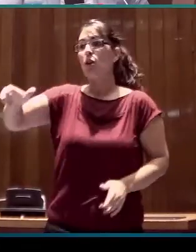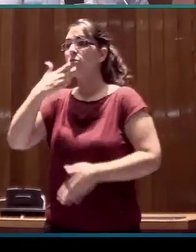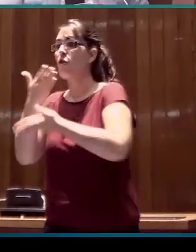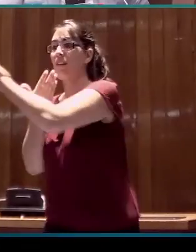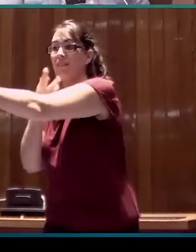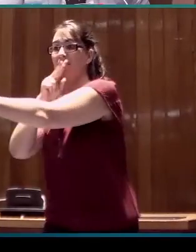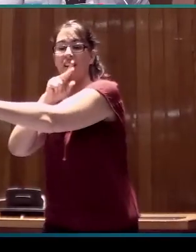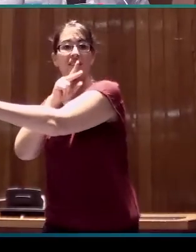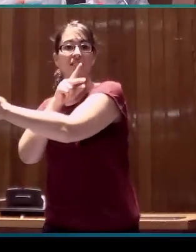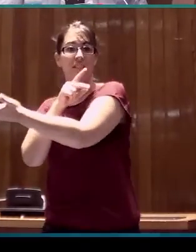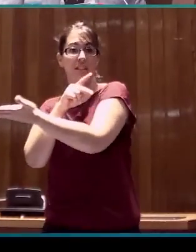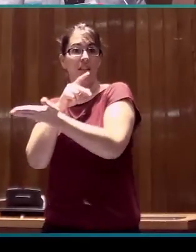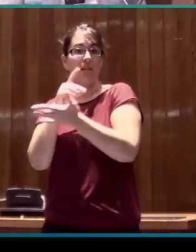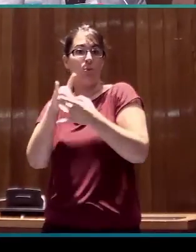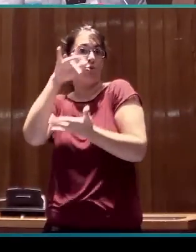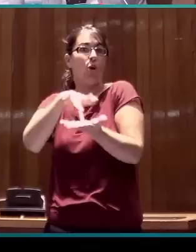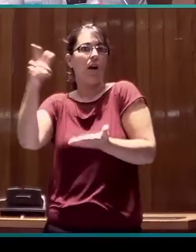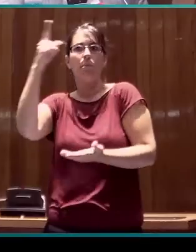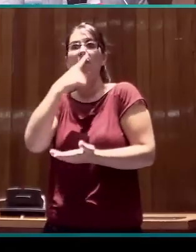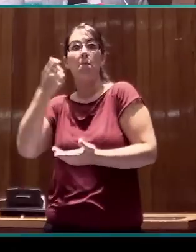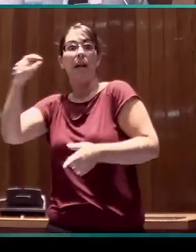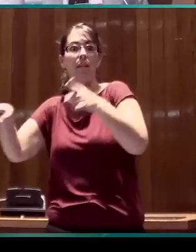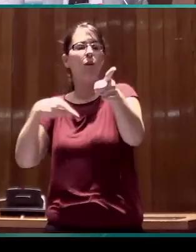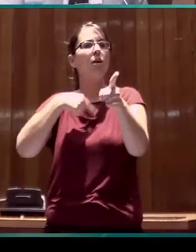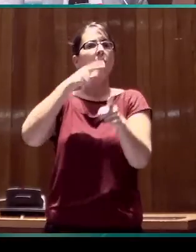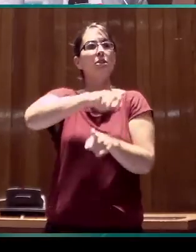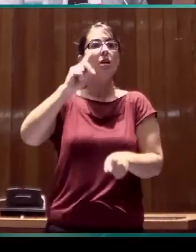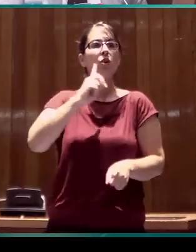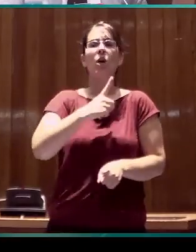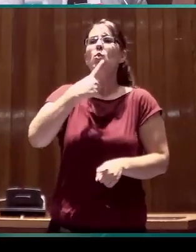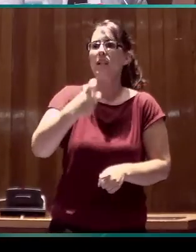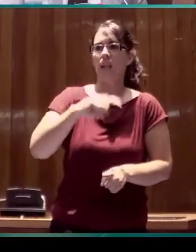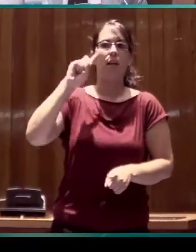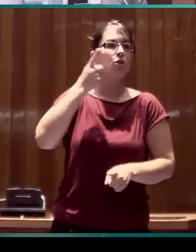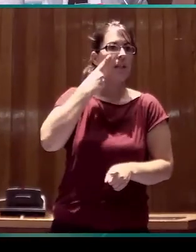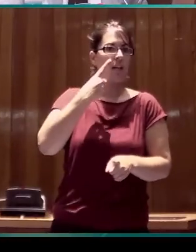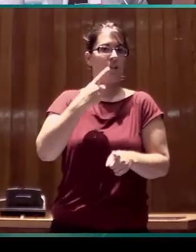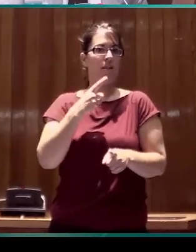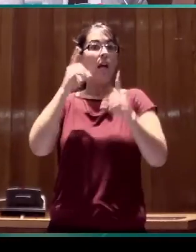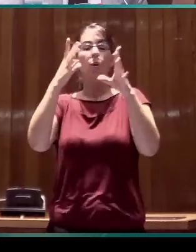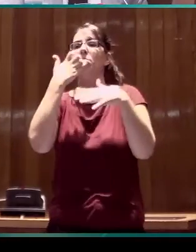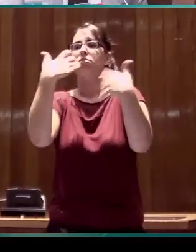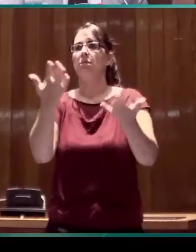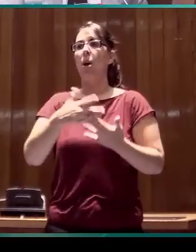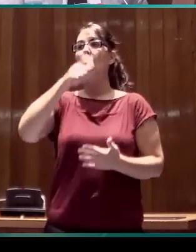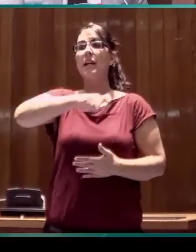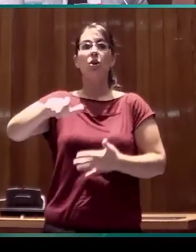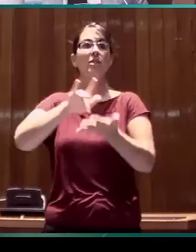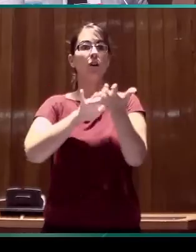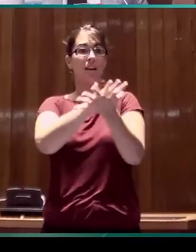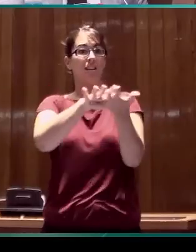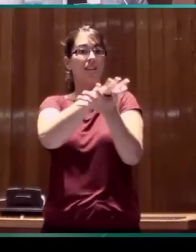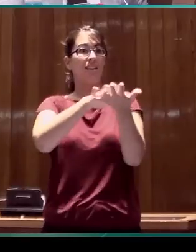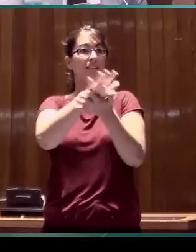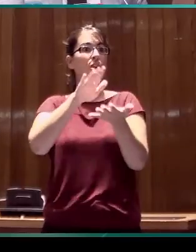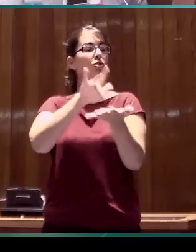presentan un perfil parecido. Lo mismo cabe decir para signantes que padecen una fascia.